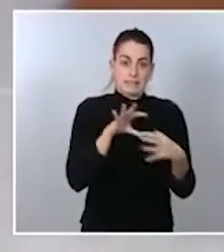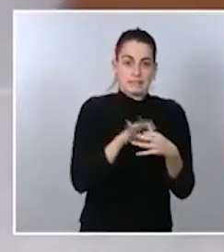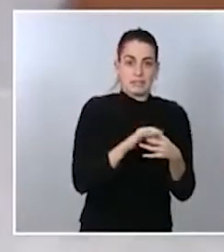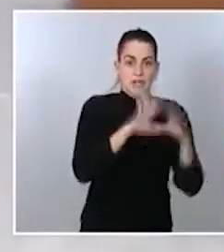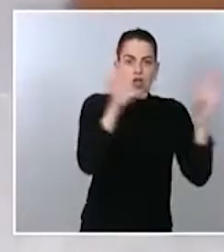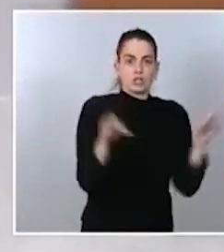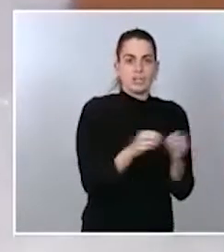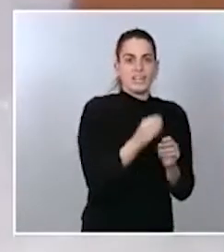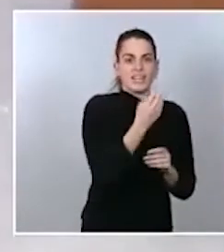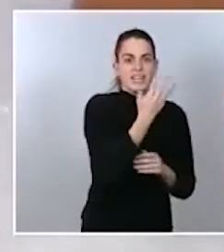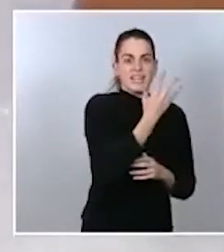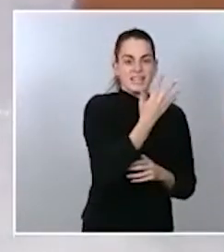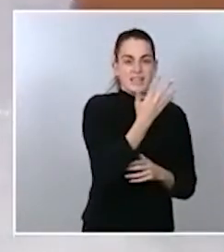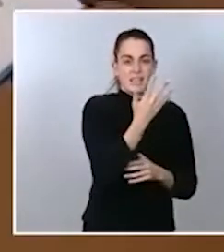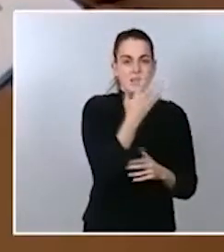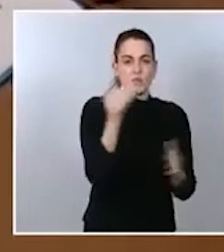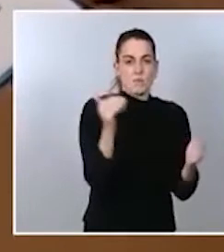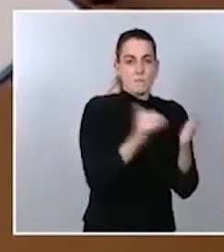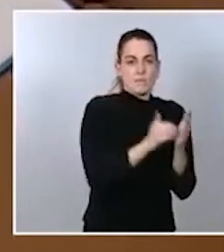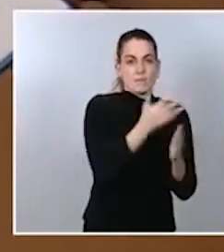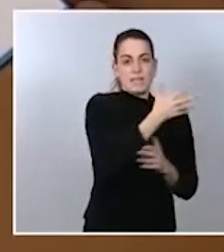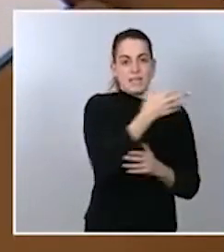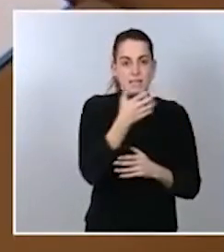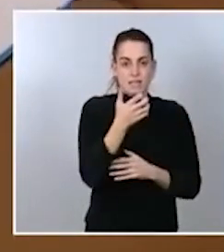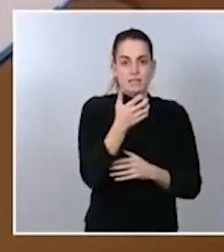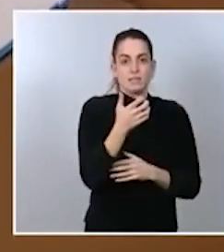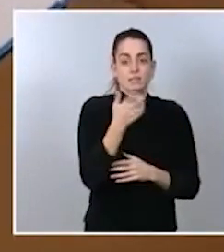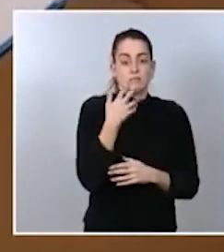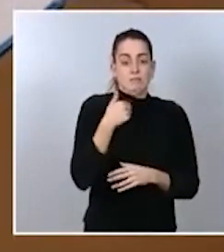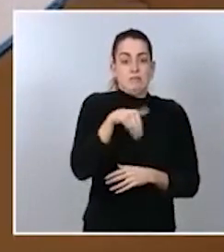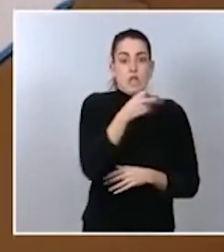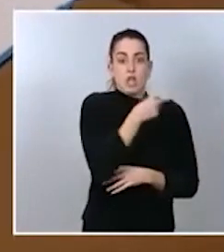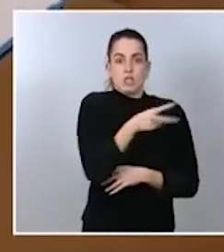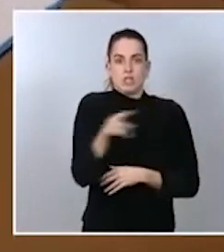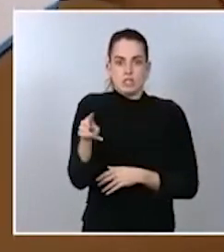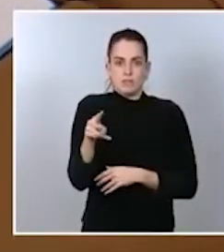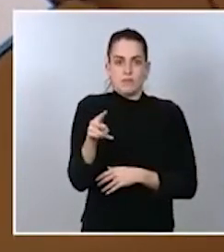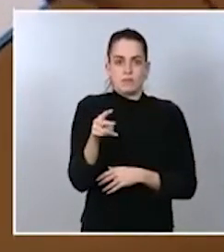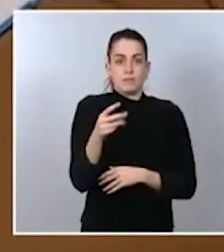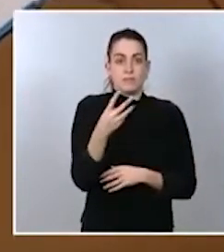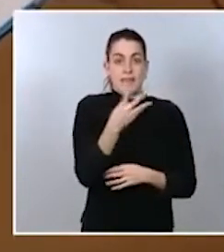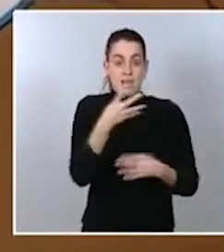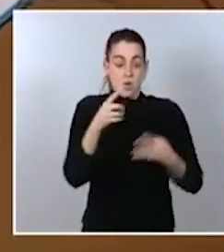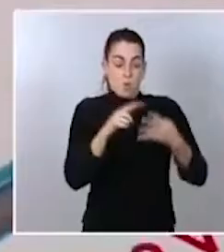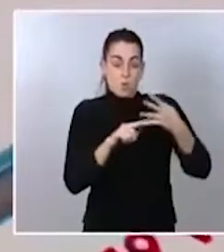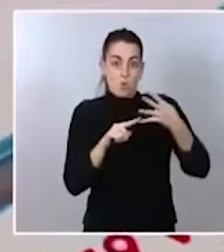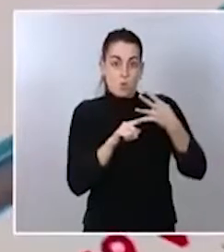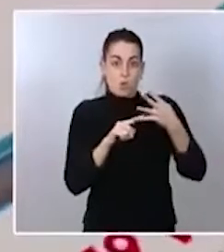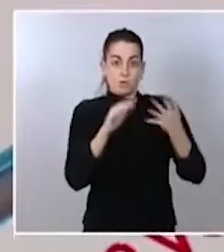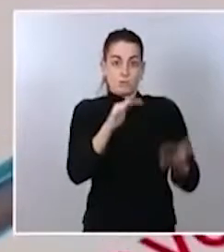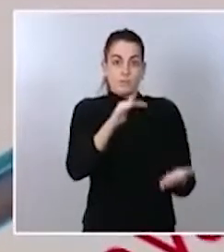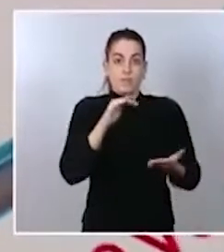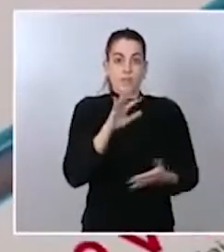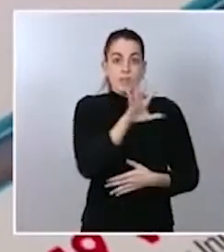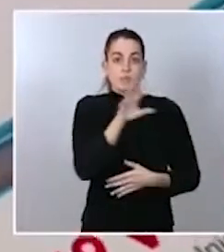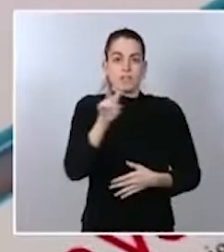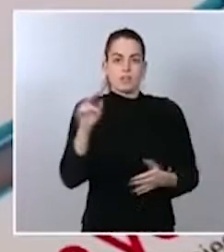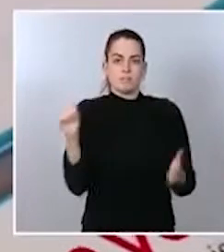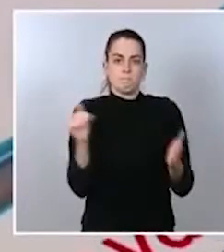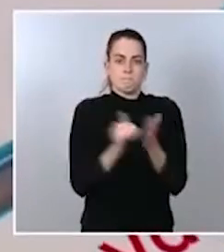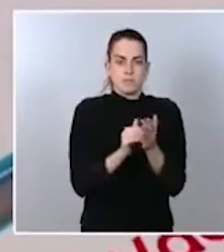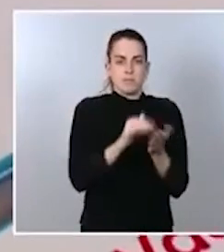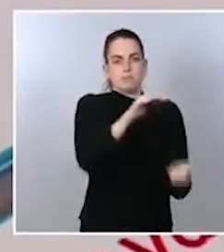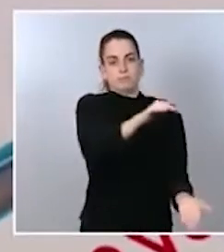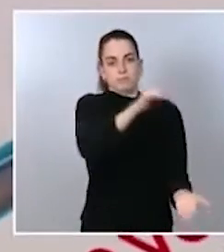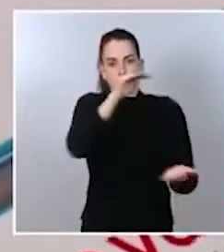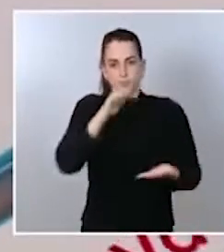.500 dosis en las próximas semanas. En concreto, la cuarta semana de enero recibiremos 52.000 dosis, la primera semana de